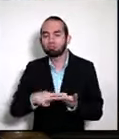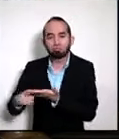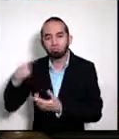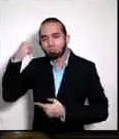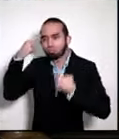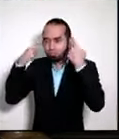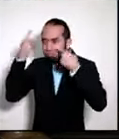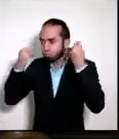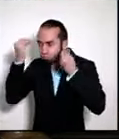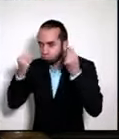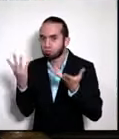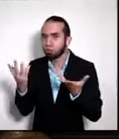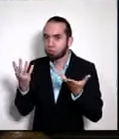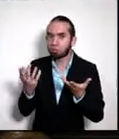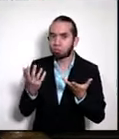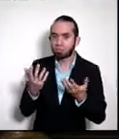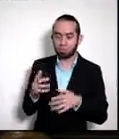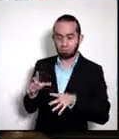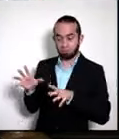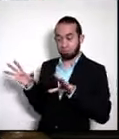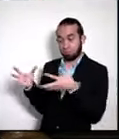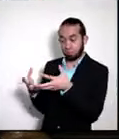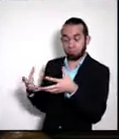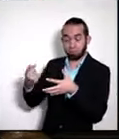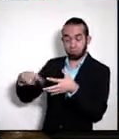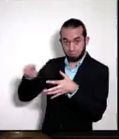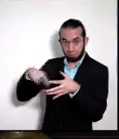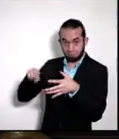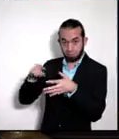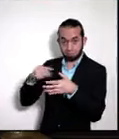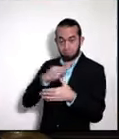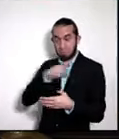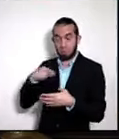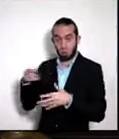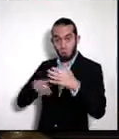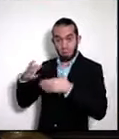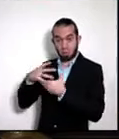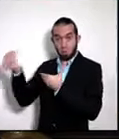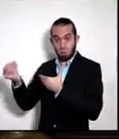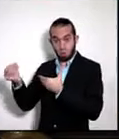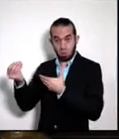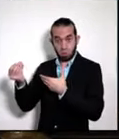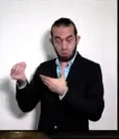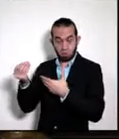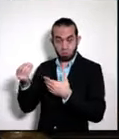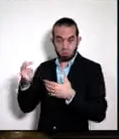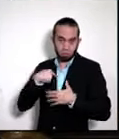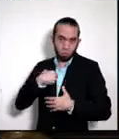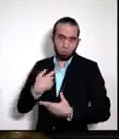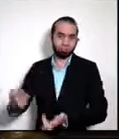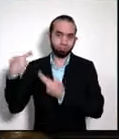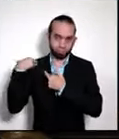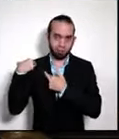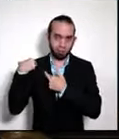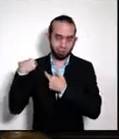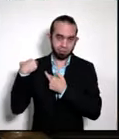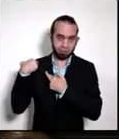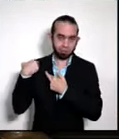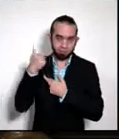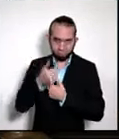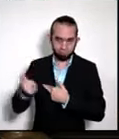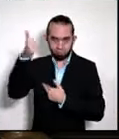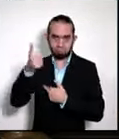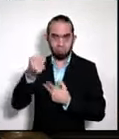no solamente desde el Ministerio de Comercio Exterior al cual me corresponde dirigir con mucha